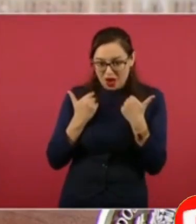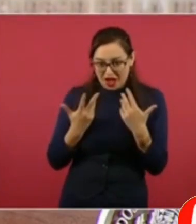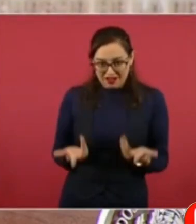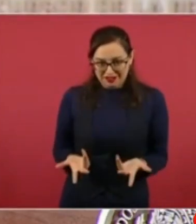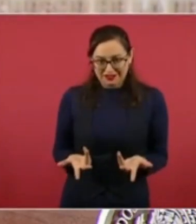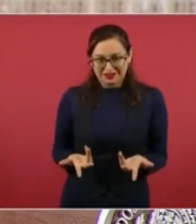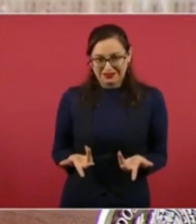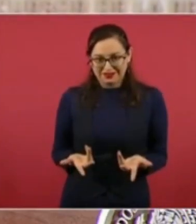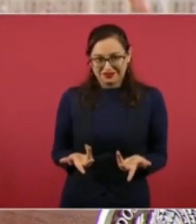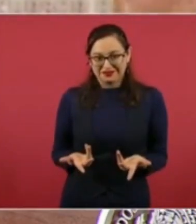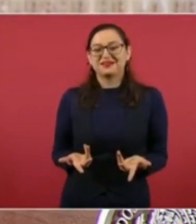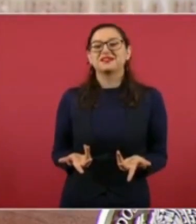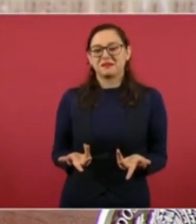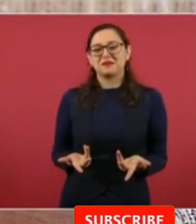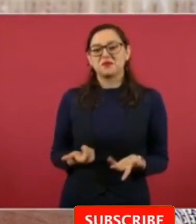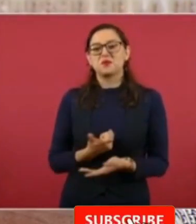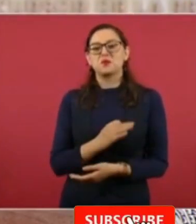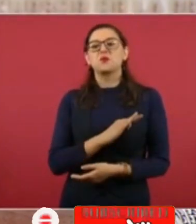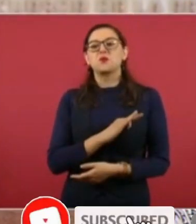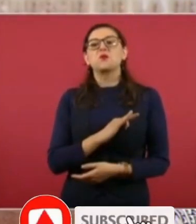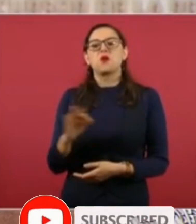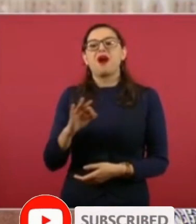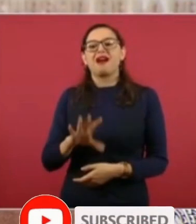este le pueden pagar menos